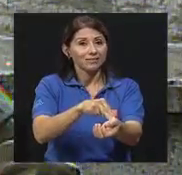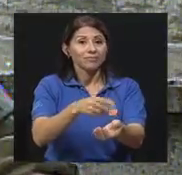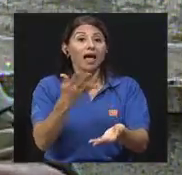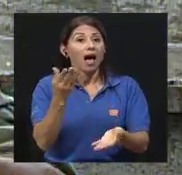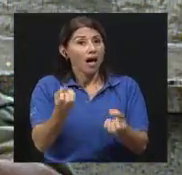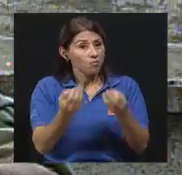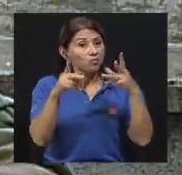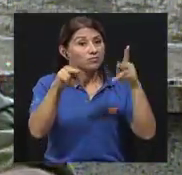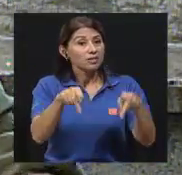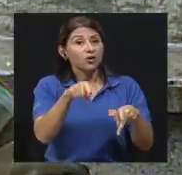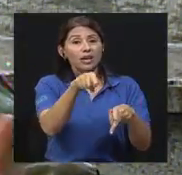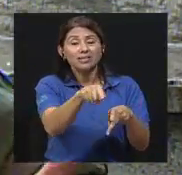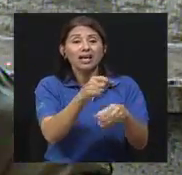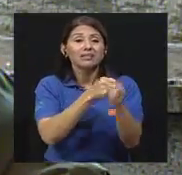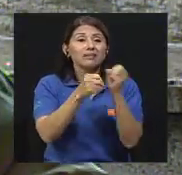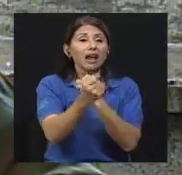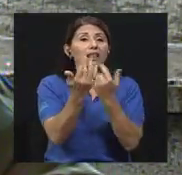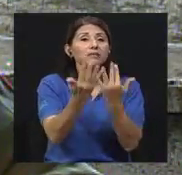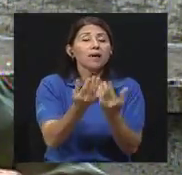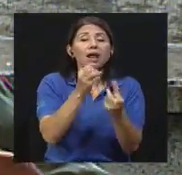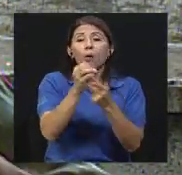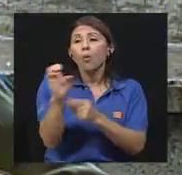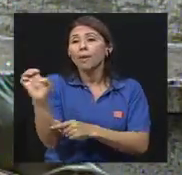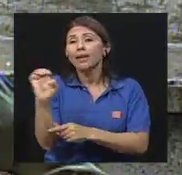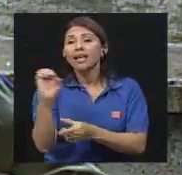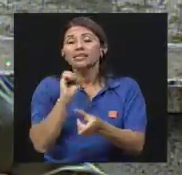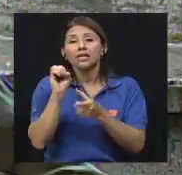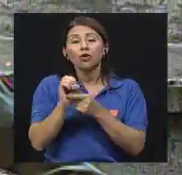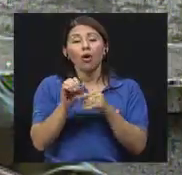en sala de espera, ya sea en internación, en emergencias.